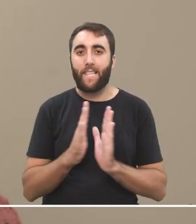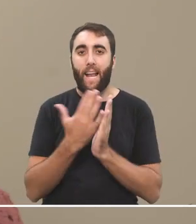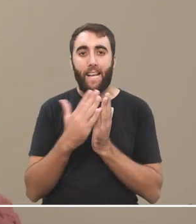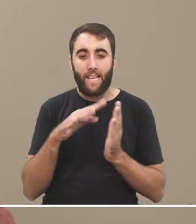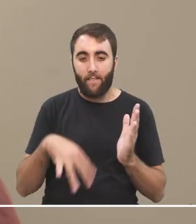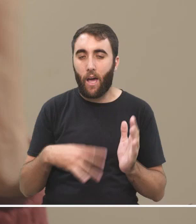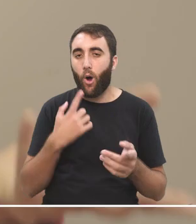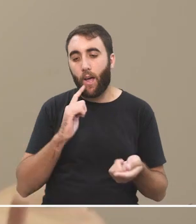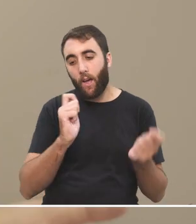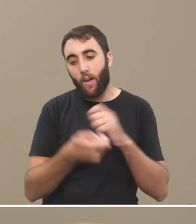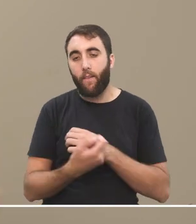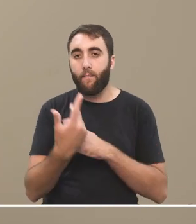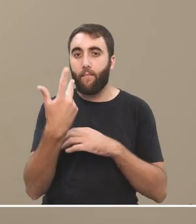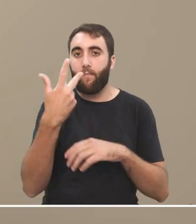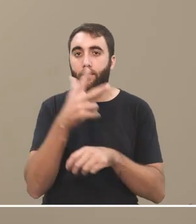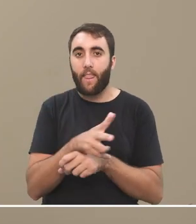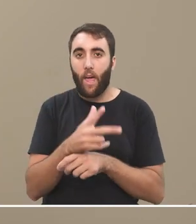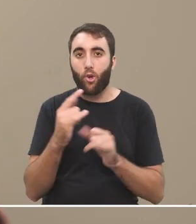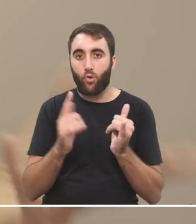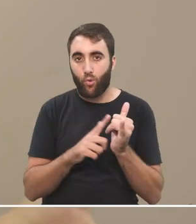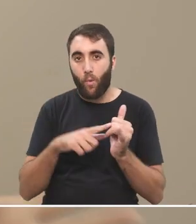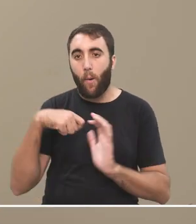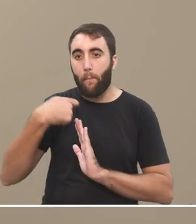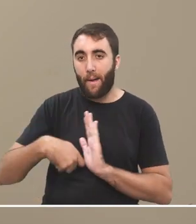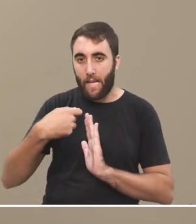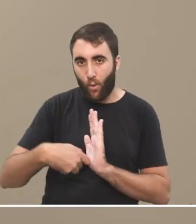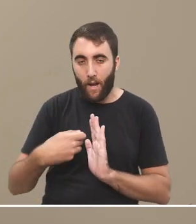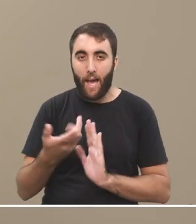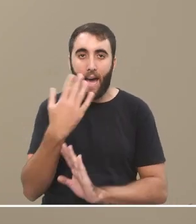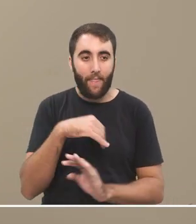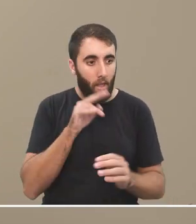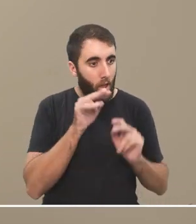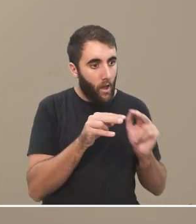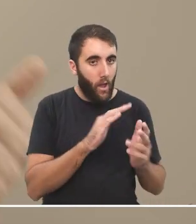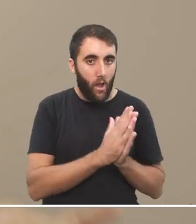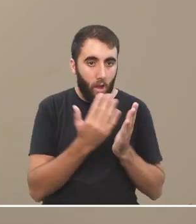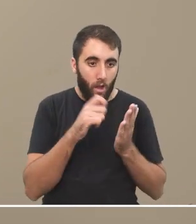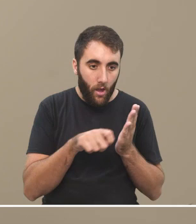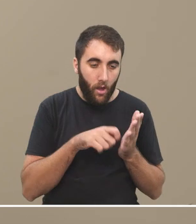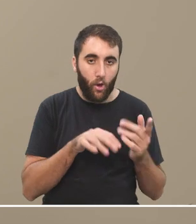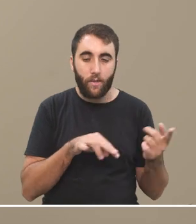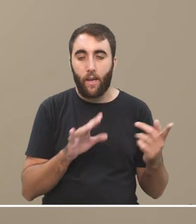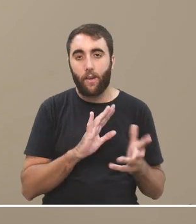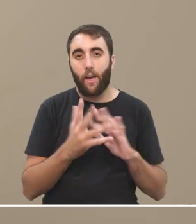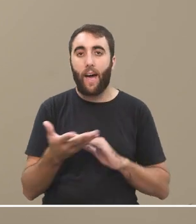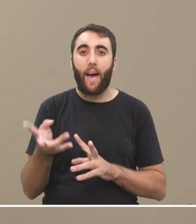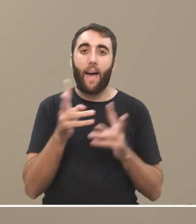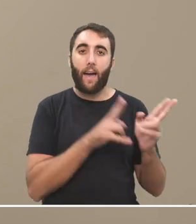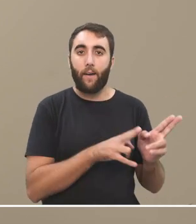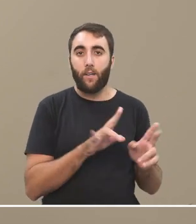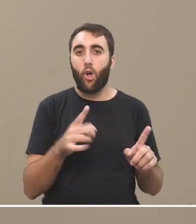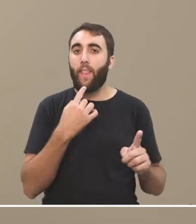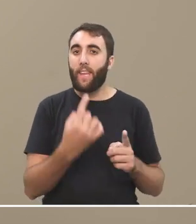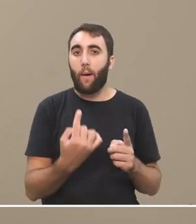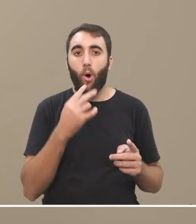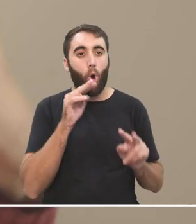videos de YouTube, o películas, etcétera. Algún tiempo atrás no nos referiríamos a esto como consumos